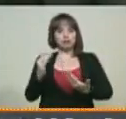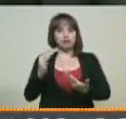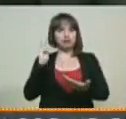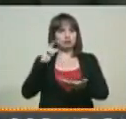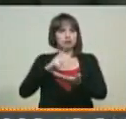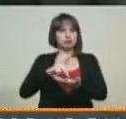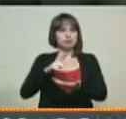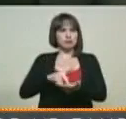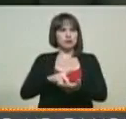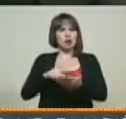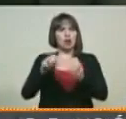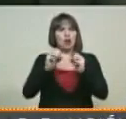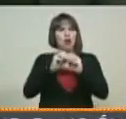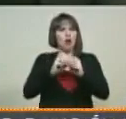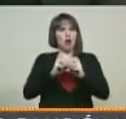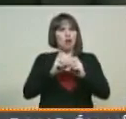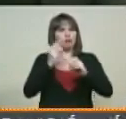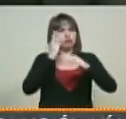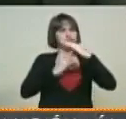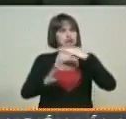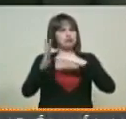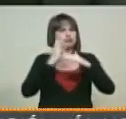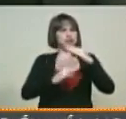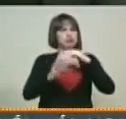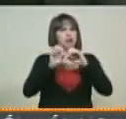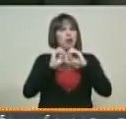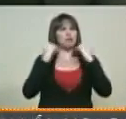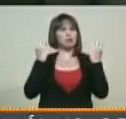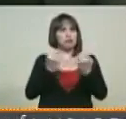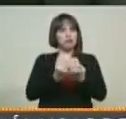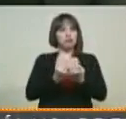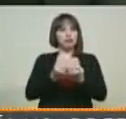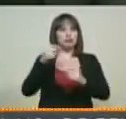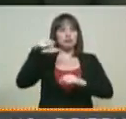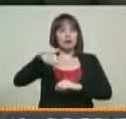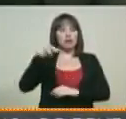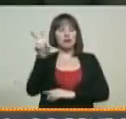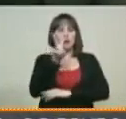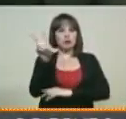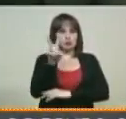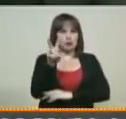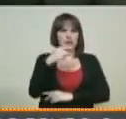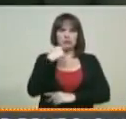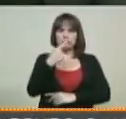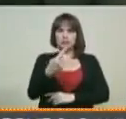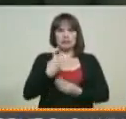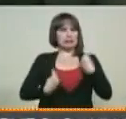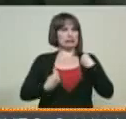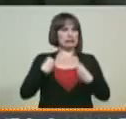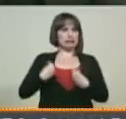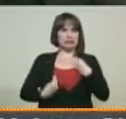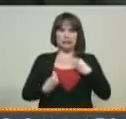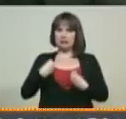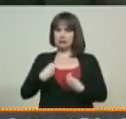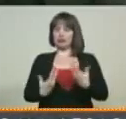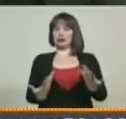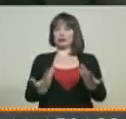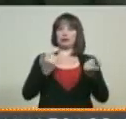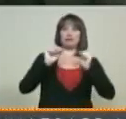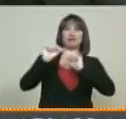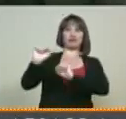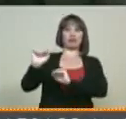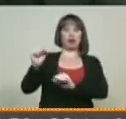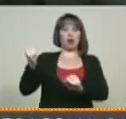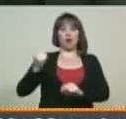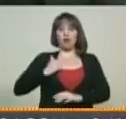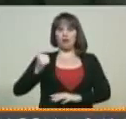residente de la Organización para las Migraciones en Venezuela. En ese sentido manifestamos nuestra preocupación y rechazo a